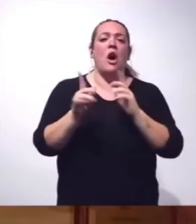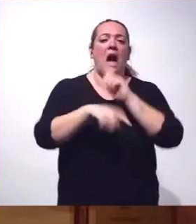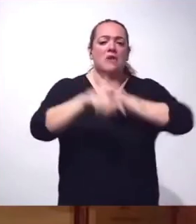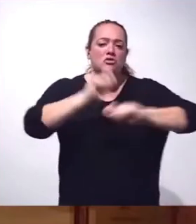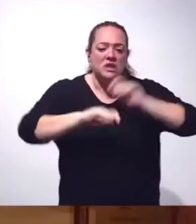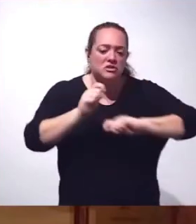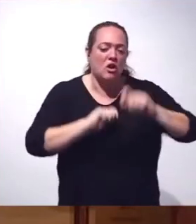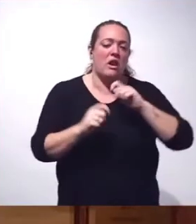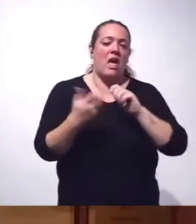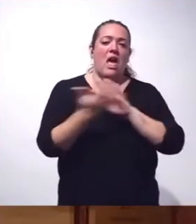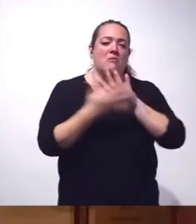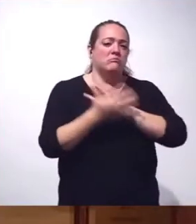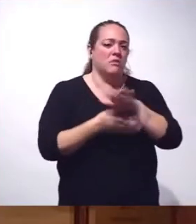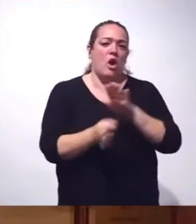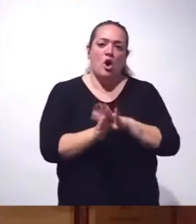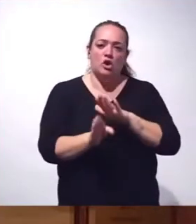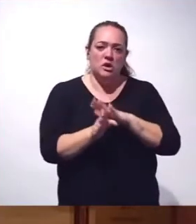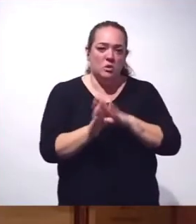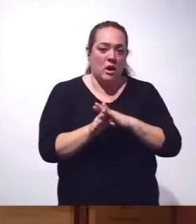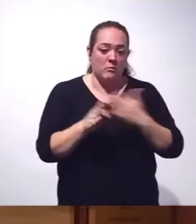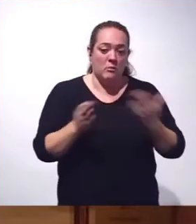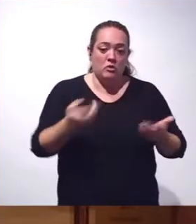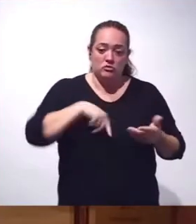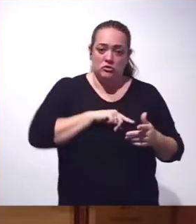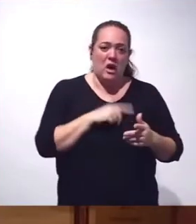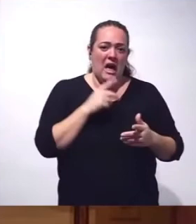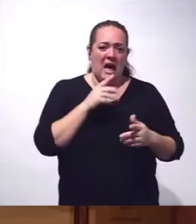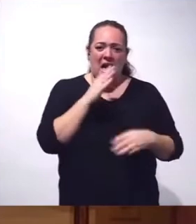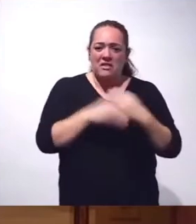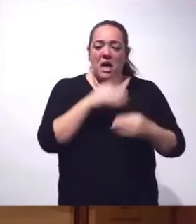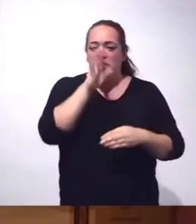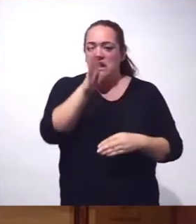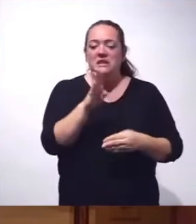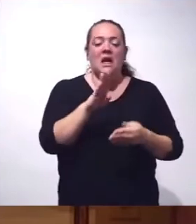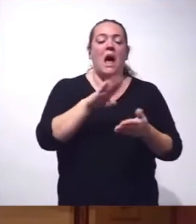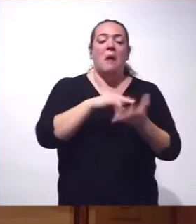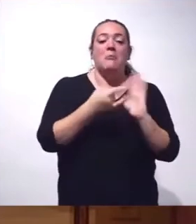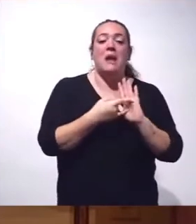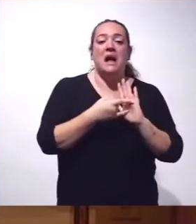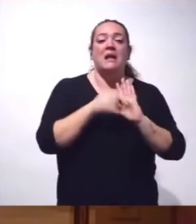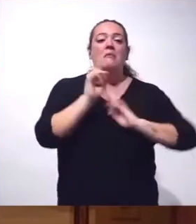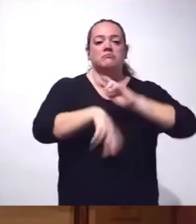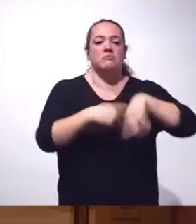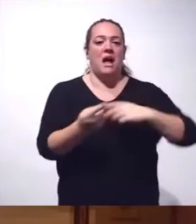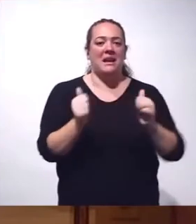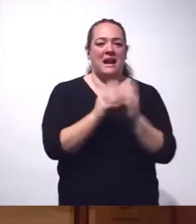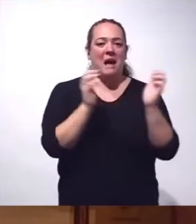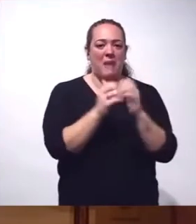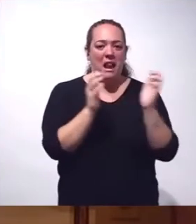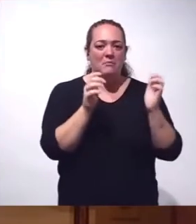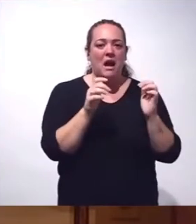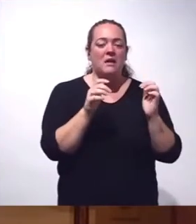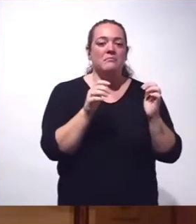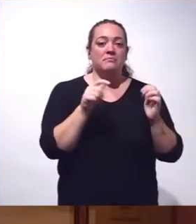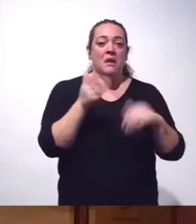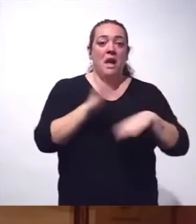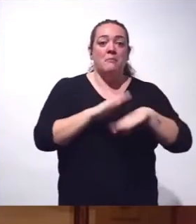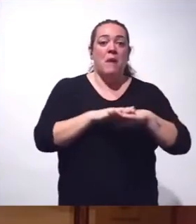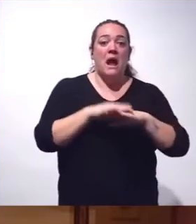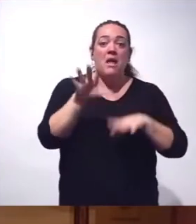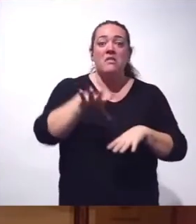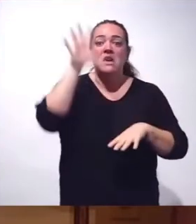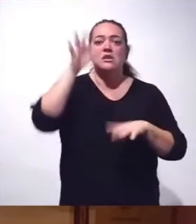asociaciones. De hecho, lo estamos haciendo de manera directa con el plan Revivir la Palma para que sean decisiones